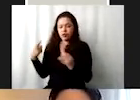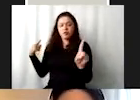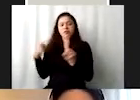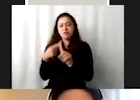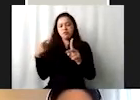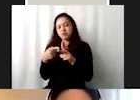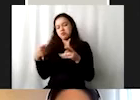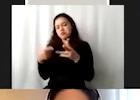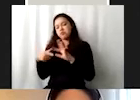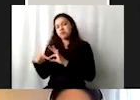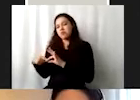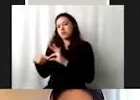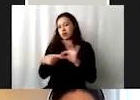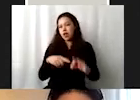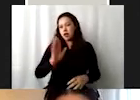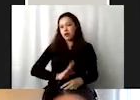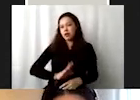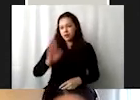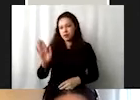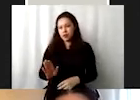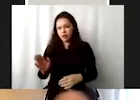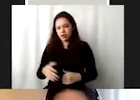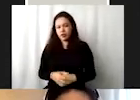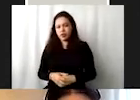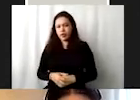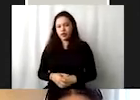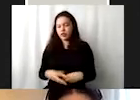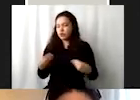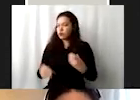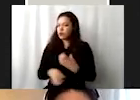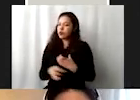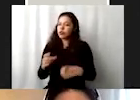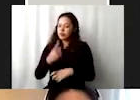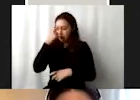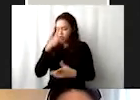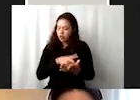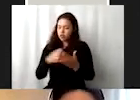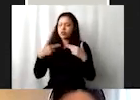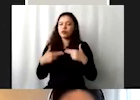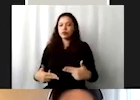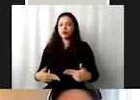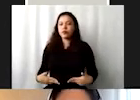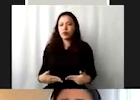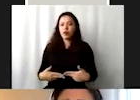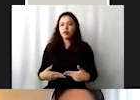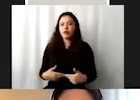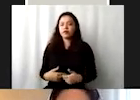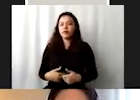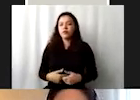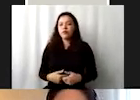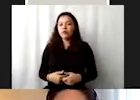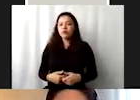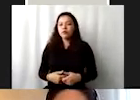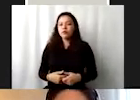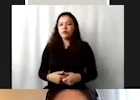cuestiones que se han establecido en muchos instrumentos de derechos humanos. Se busca que reafirme lo